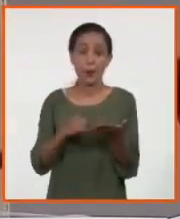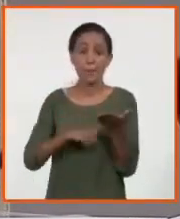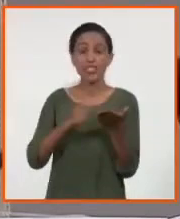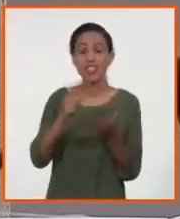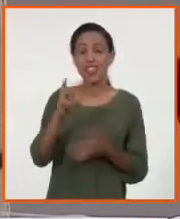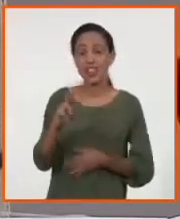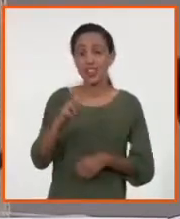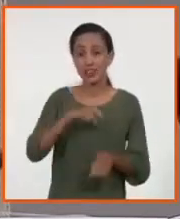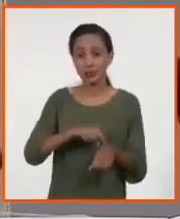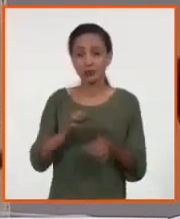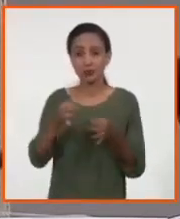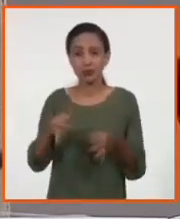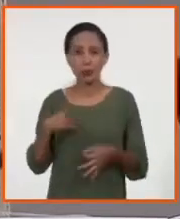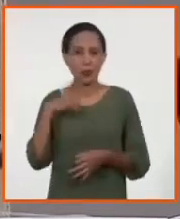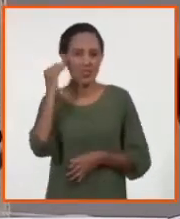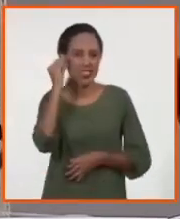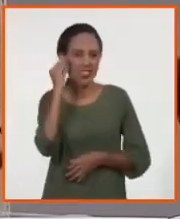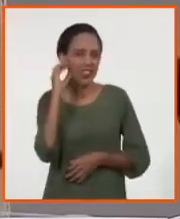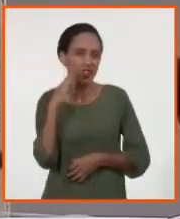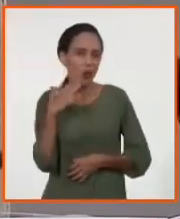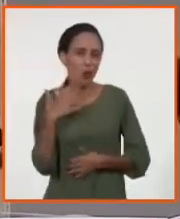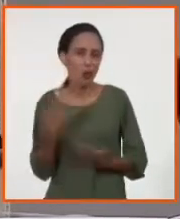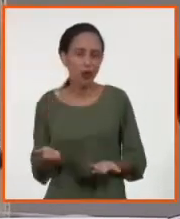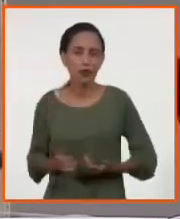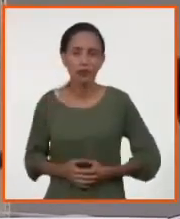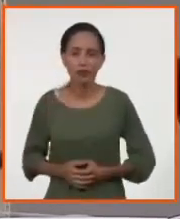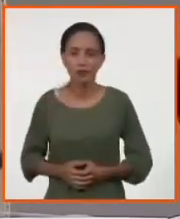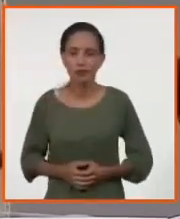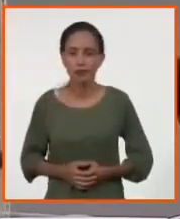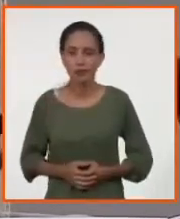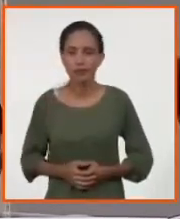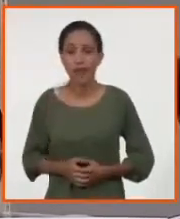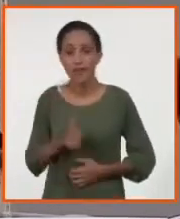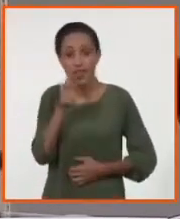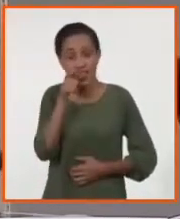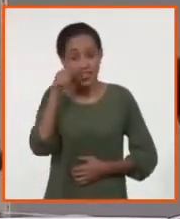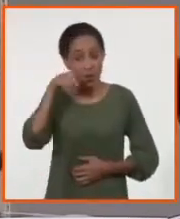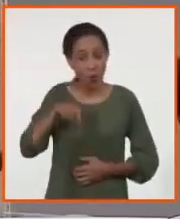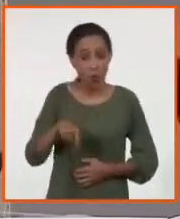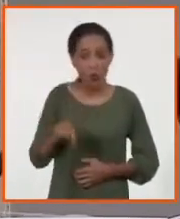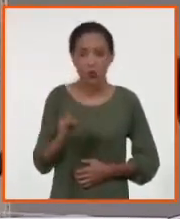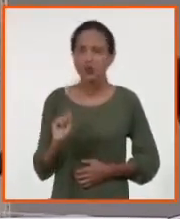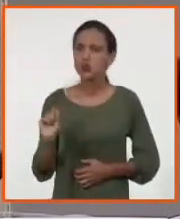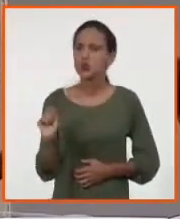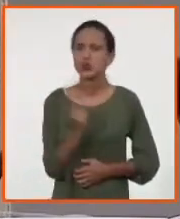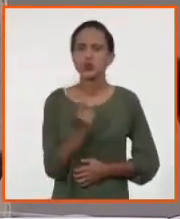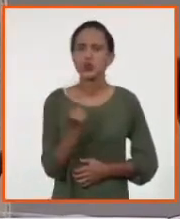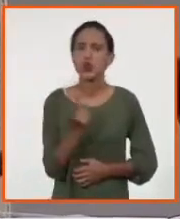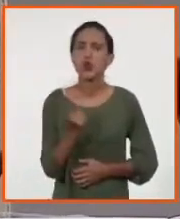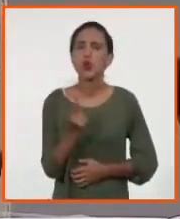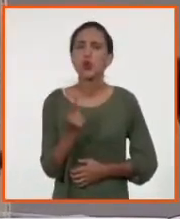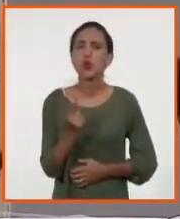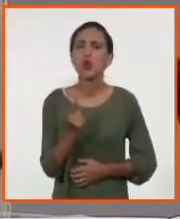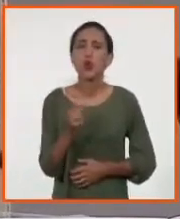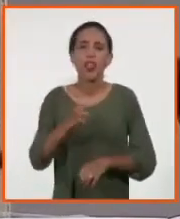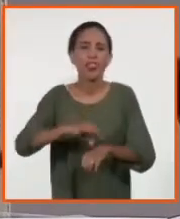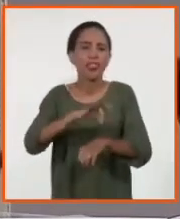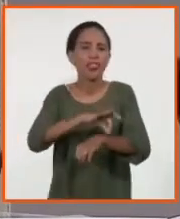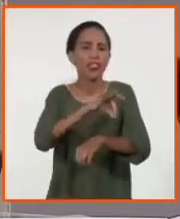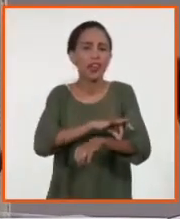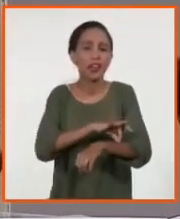permite definir cuál es. Entonces, la vigilancia hoy no solamente es dengue. Como decía nuestra